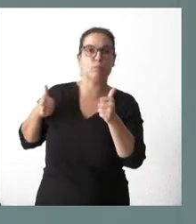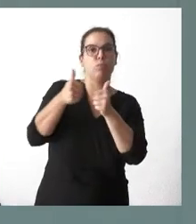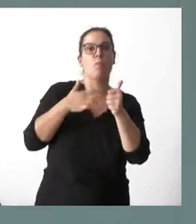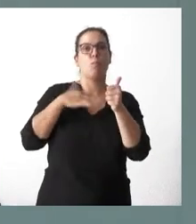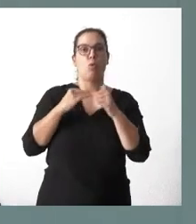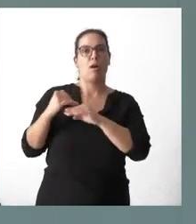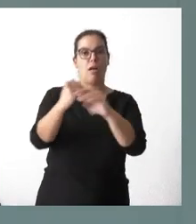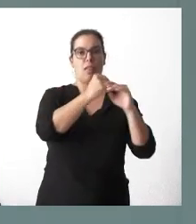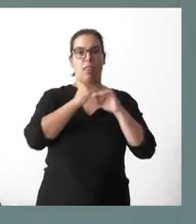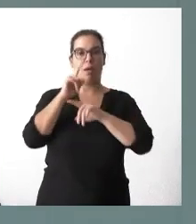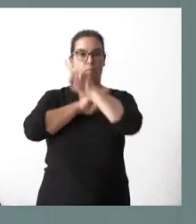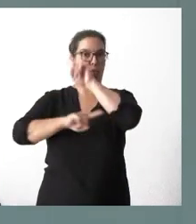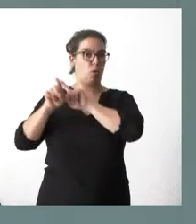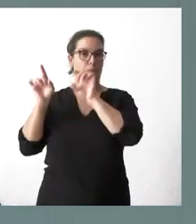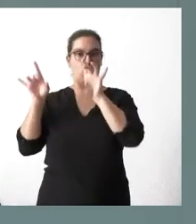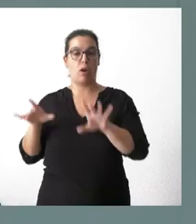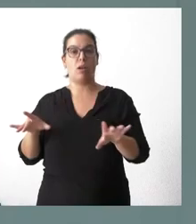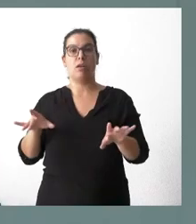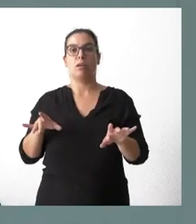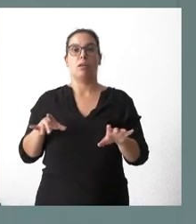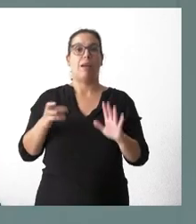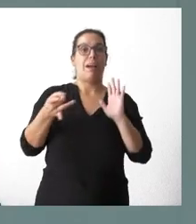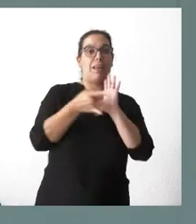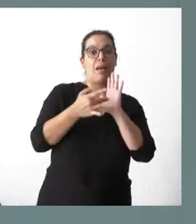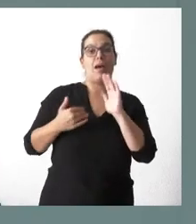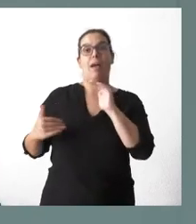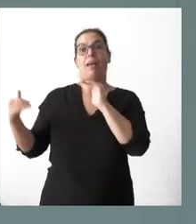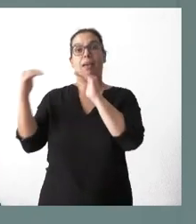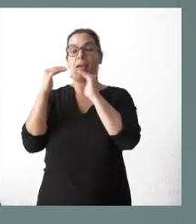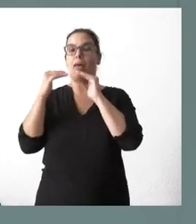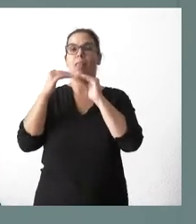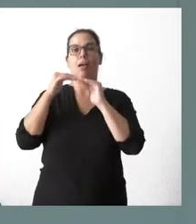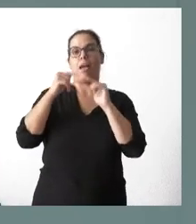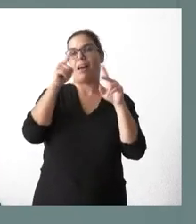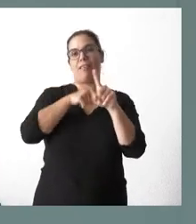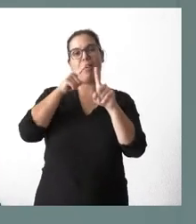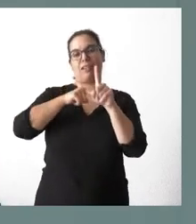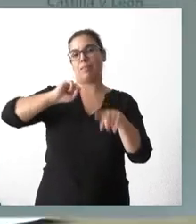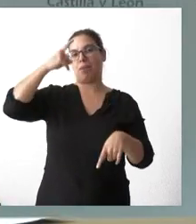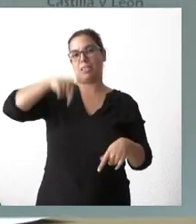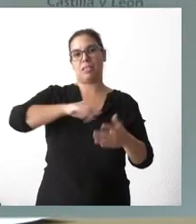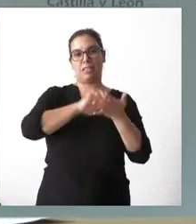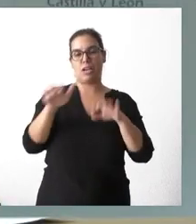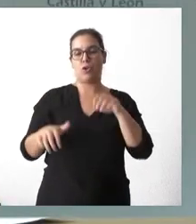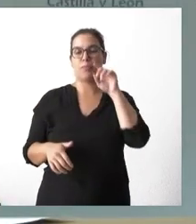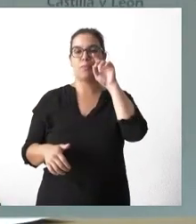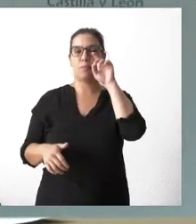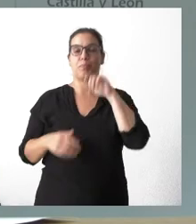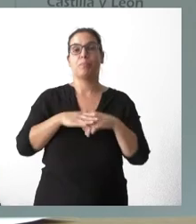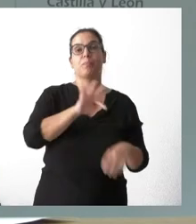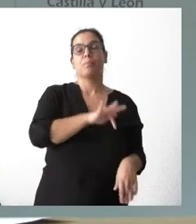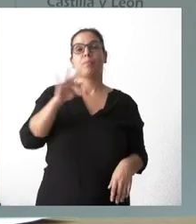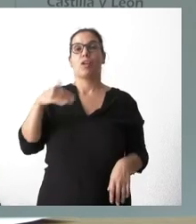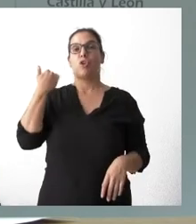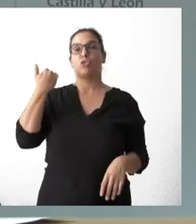con más problemas. En ambos aspectos, calidad y equidad. Castilla y León es referente en el Congreso Nacional en materia de educación. En Soria Noticias